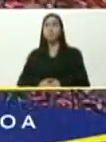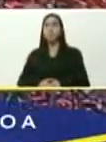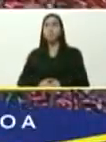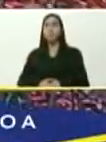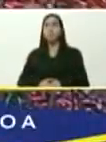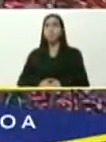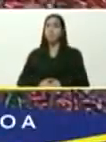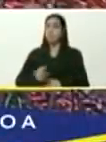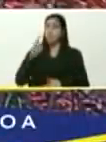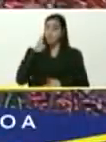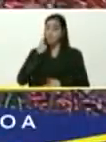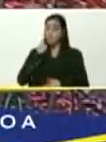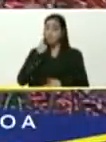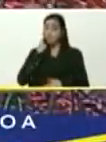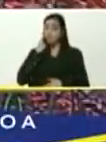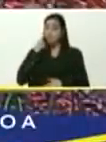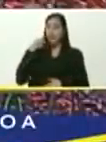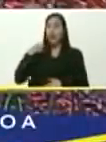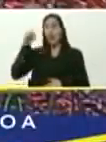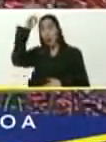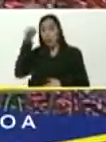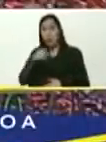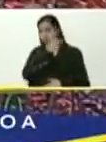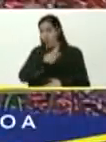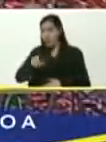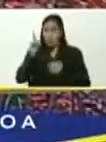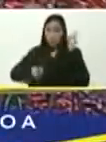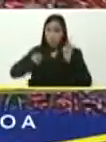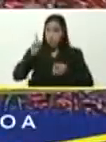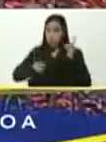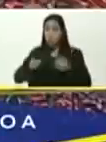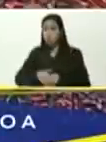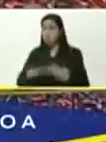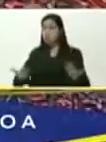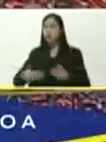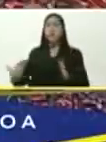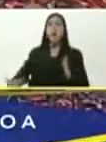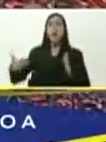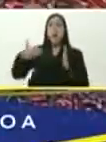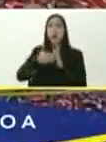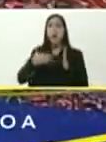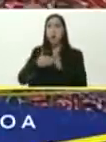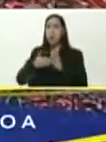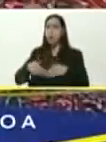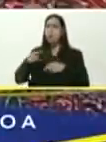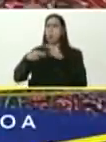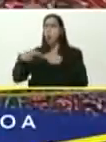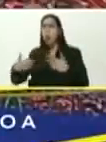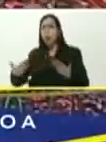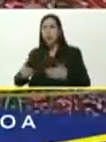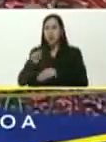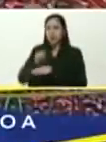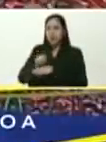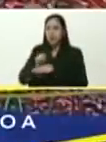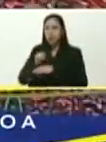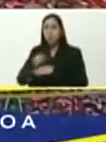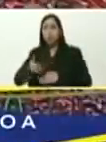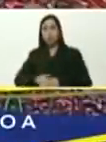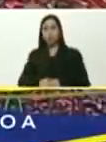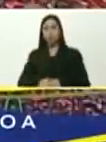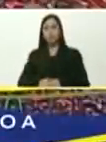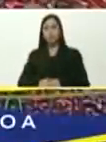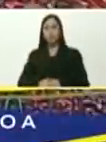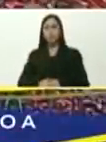te das cuenta, la mentalidad de esta gente, tratar de destruir lo construido, y sobre la destrucción,